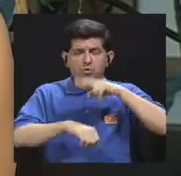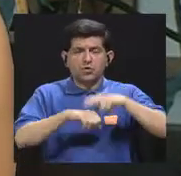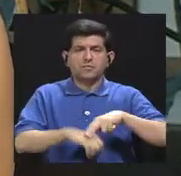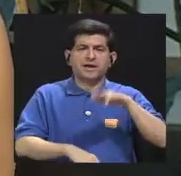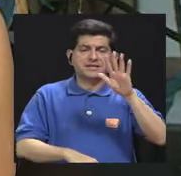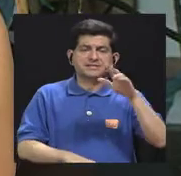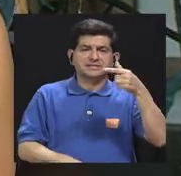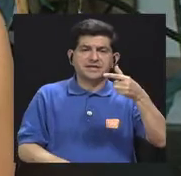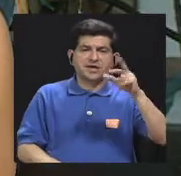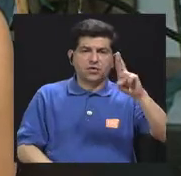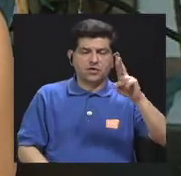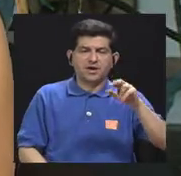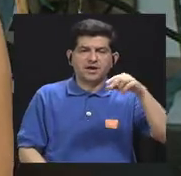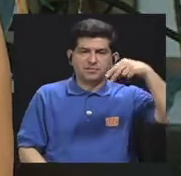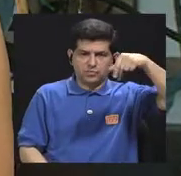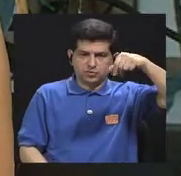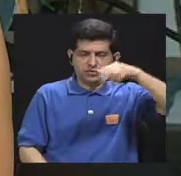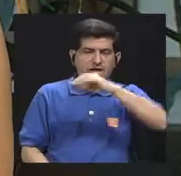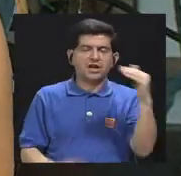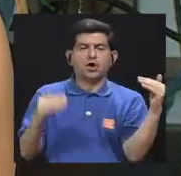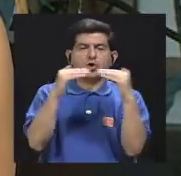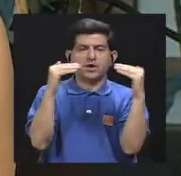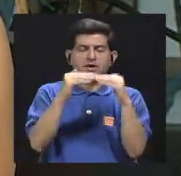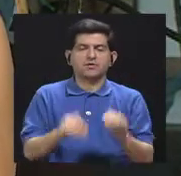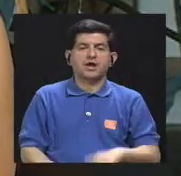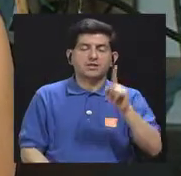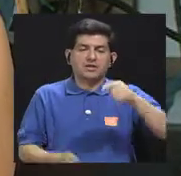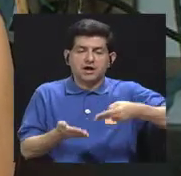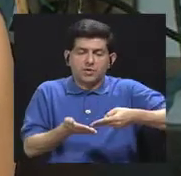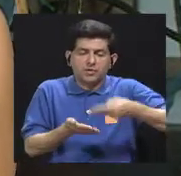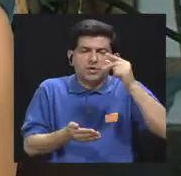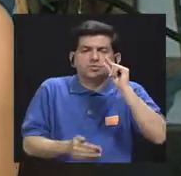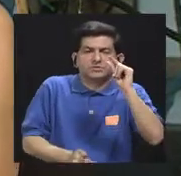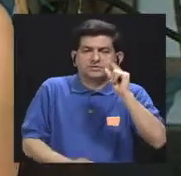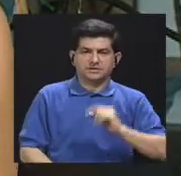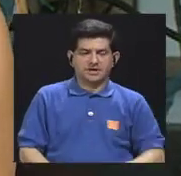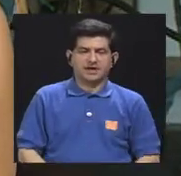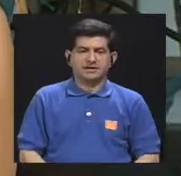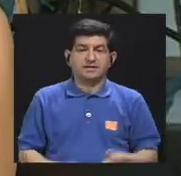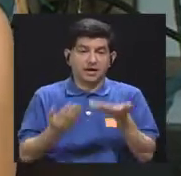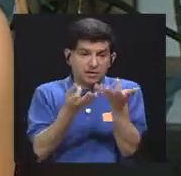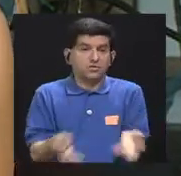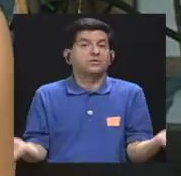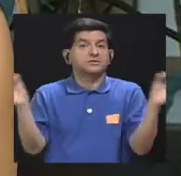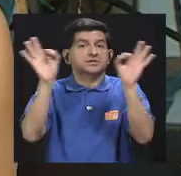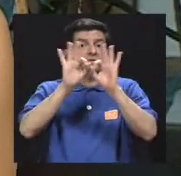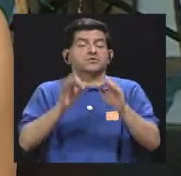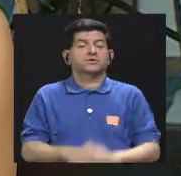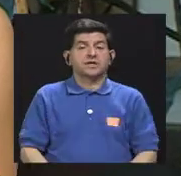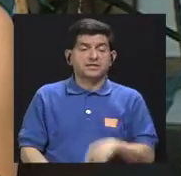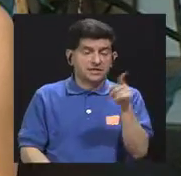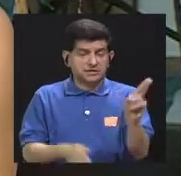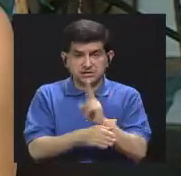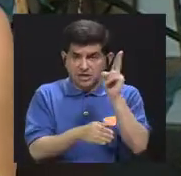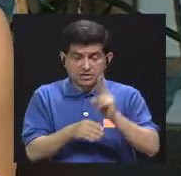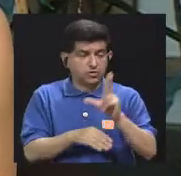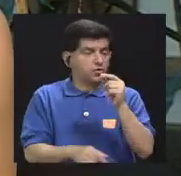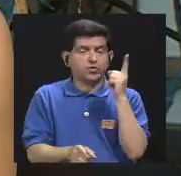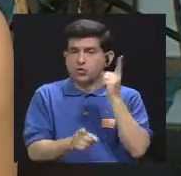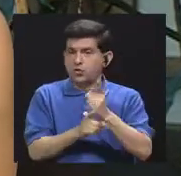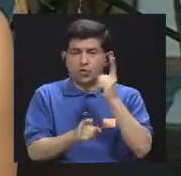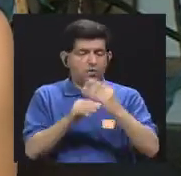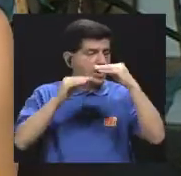5 gramos de sal o lo equivalente a una cucharadita. Hay cosas importantes, este consumo no es el